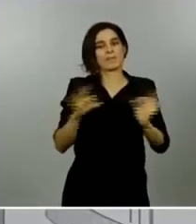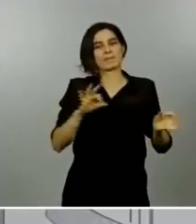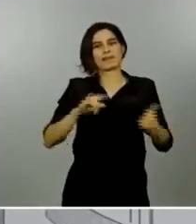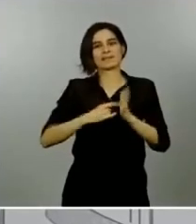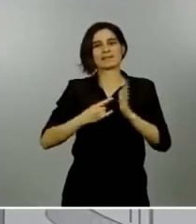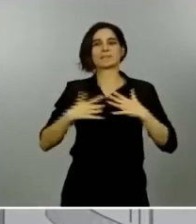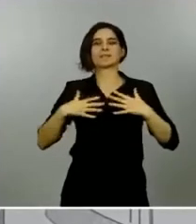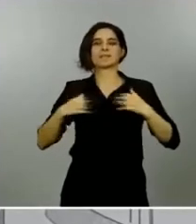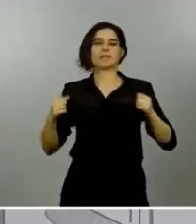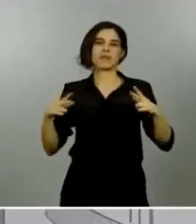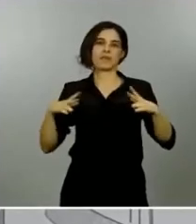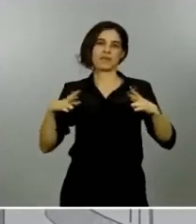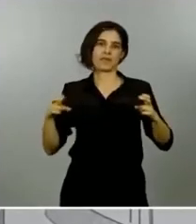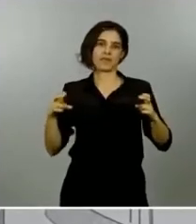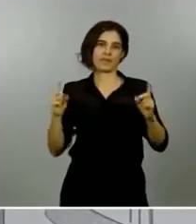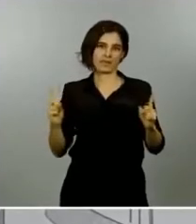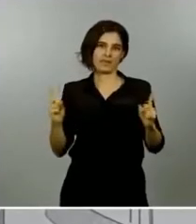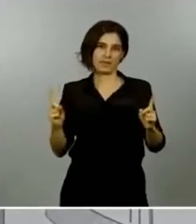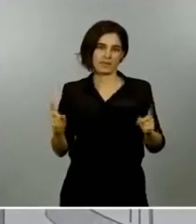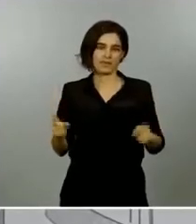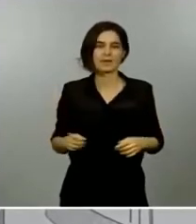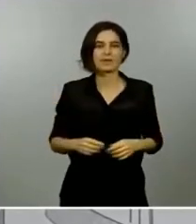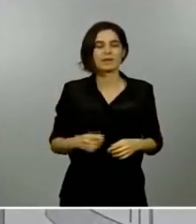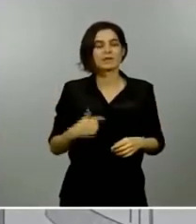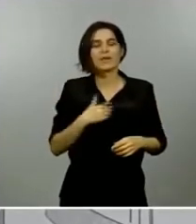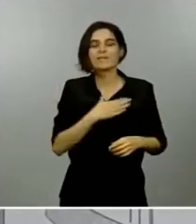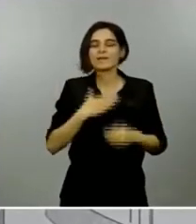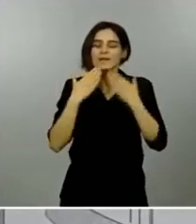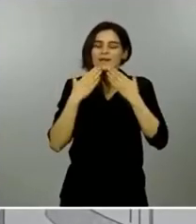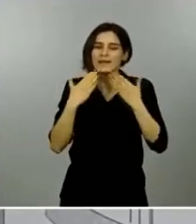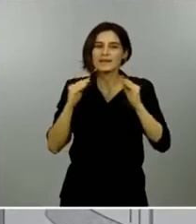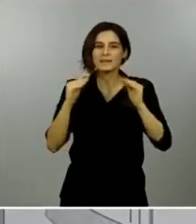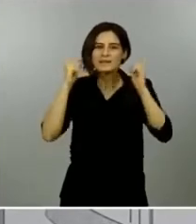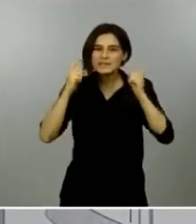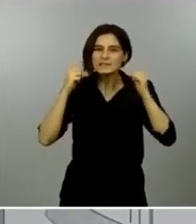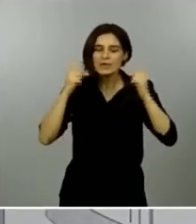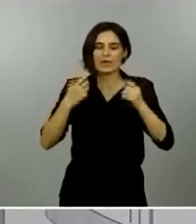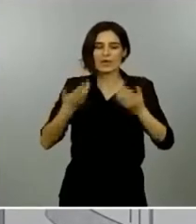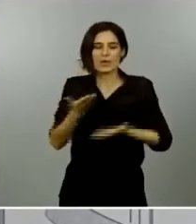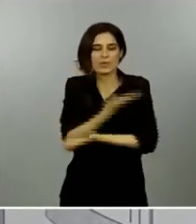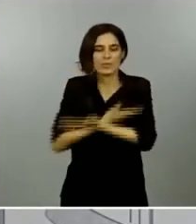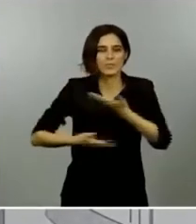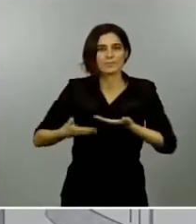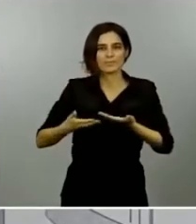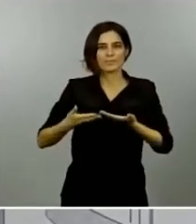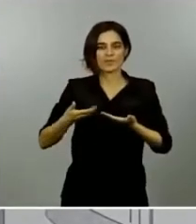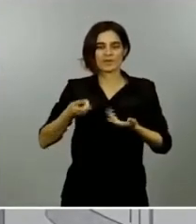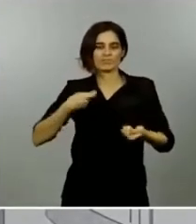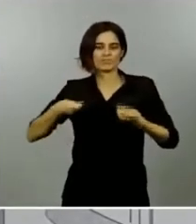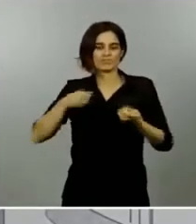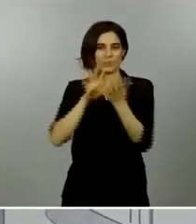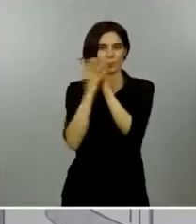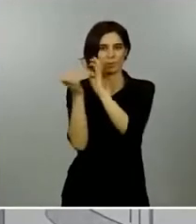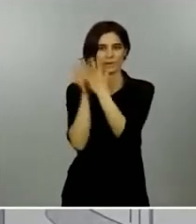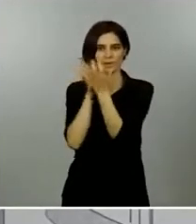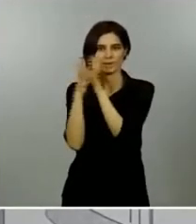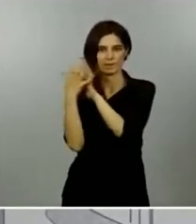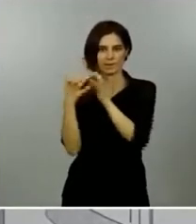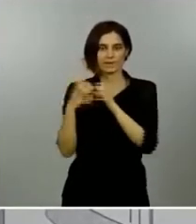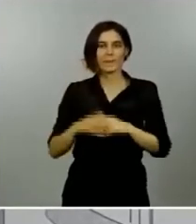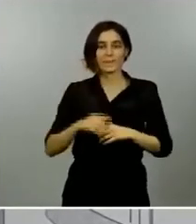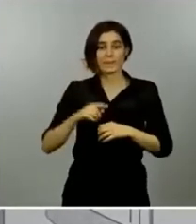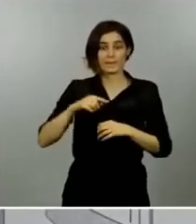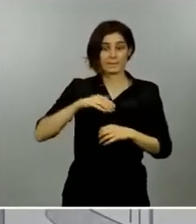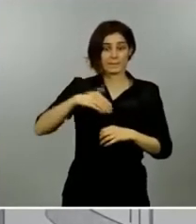Les agradezco su esfuerzo y su colaboración, cooperación y coordinación. En las próximas semanas trabajaremos conjuntamente